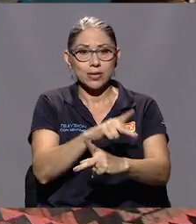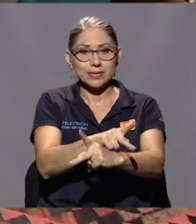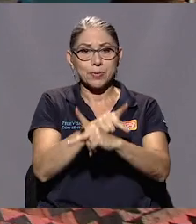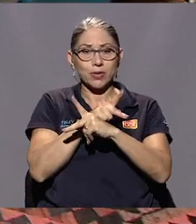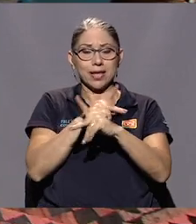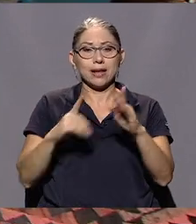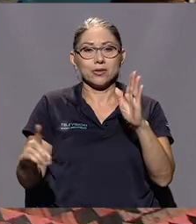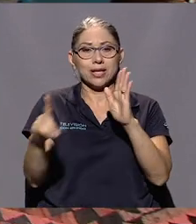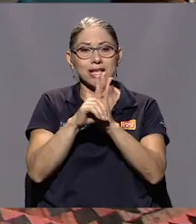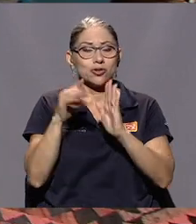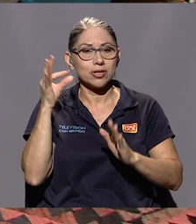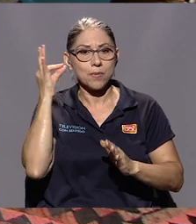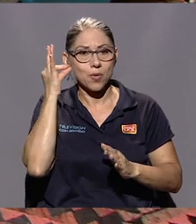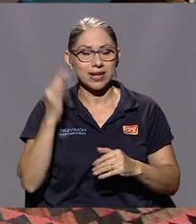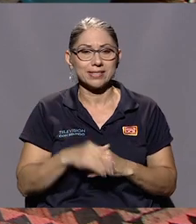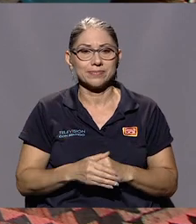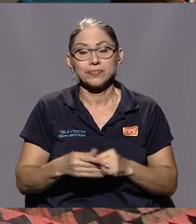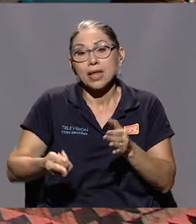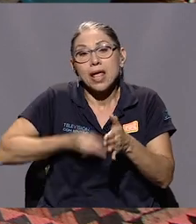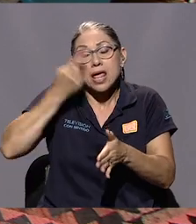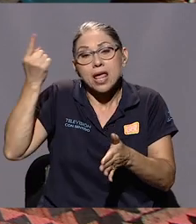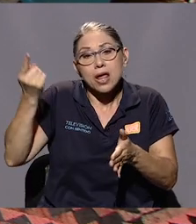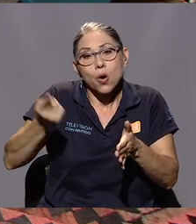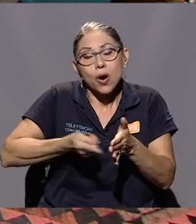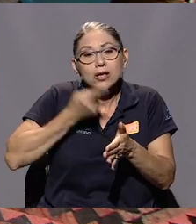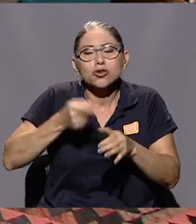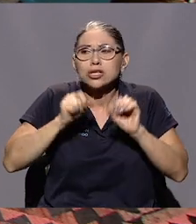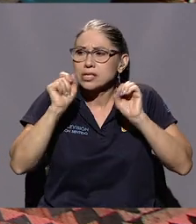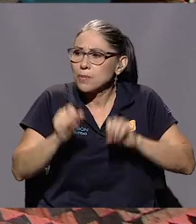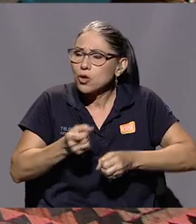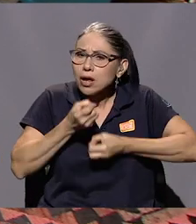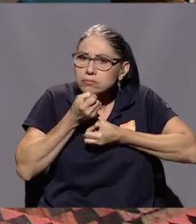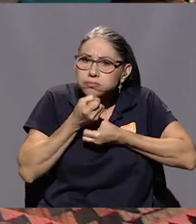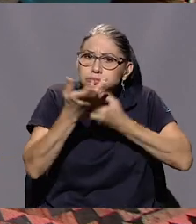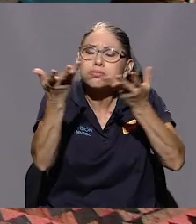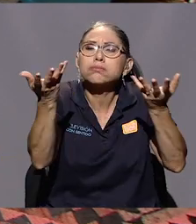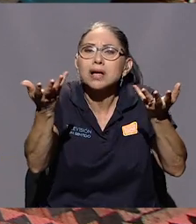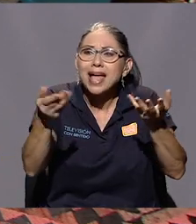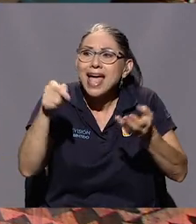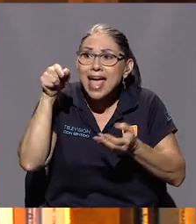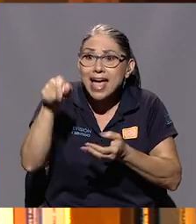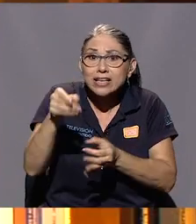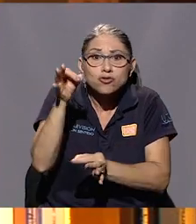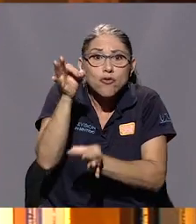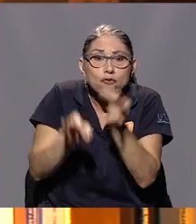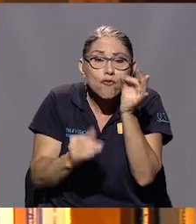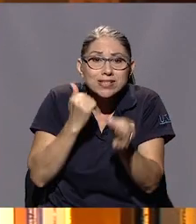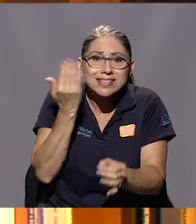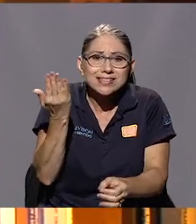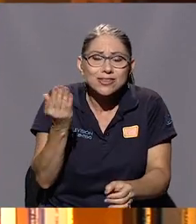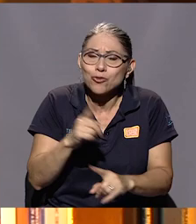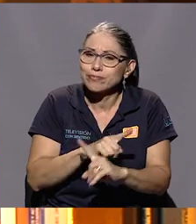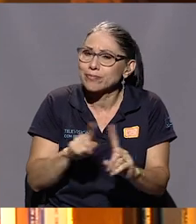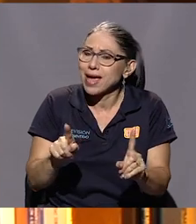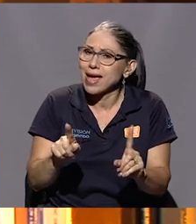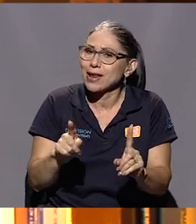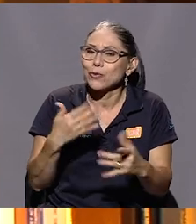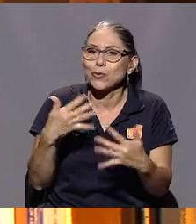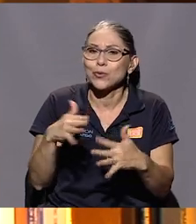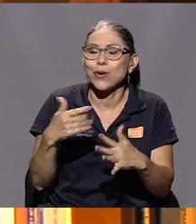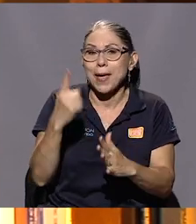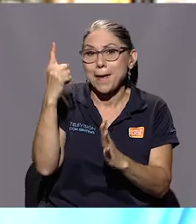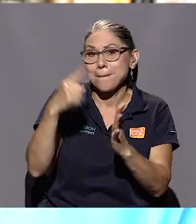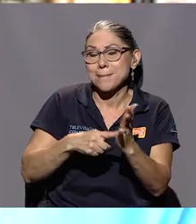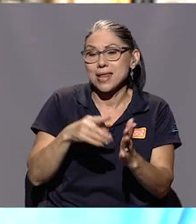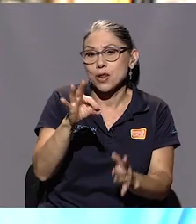se protegen los derechos de las mujeres y que en ocasiones se podría vociferar que eso fue sencillo, pero